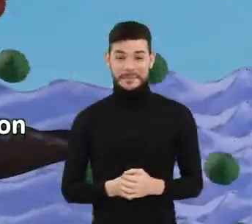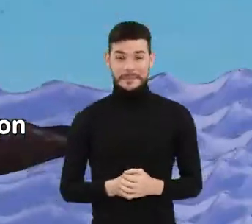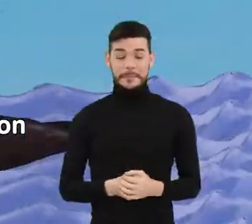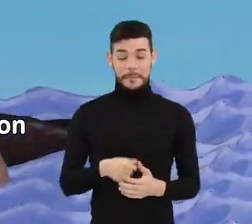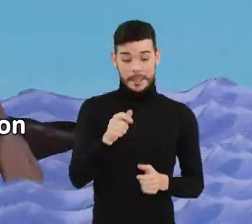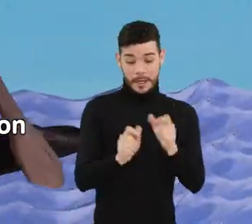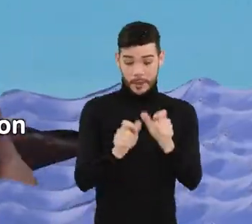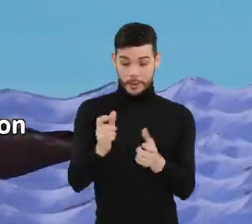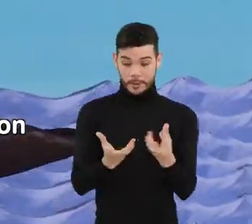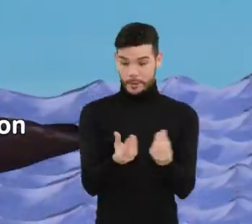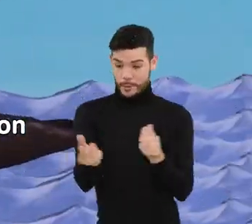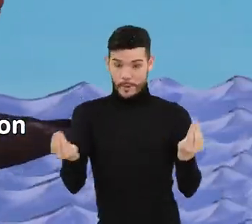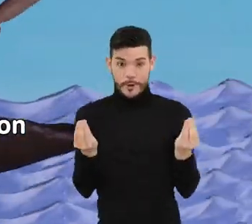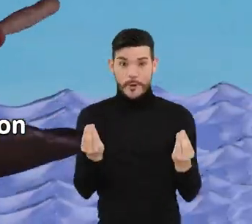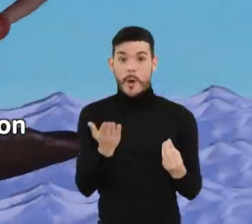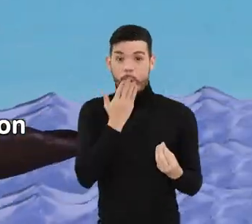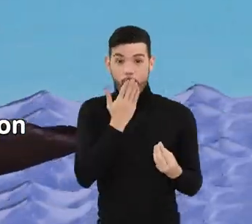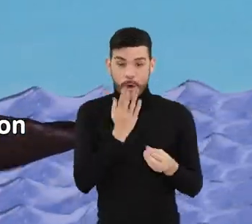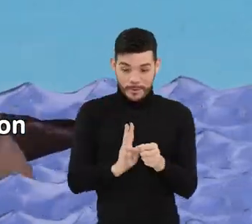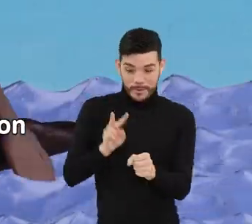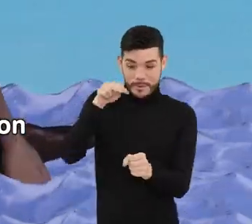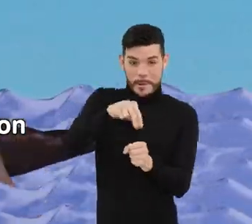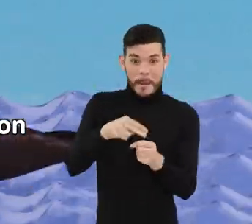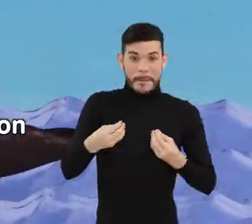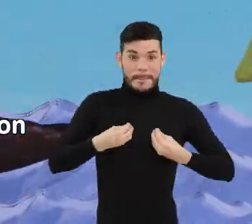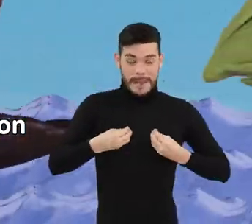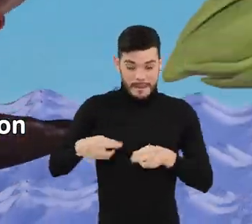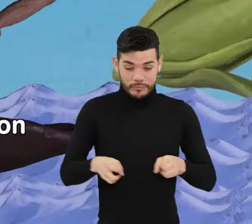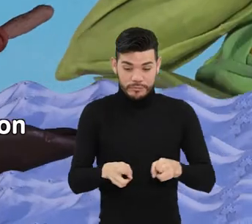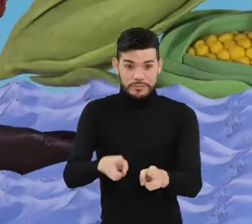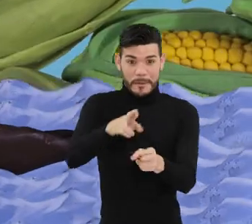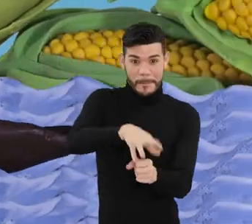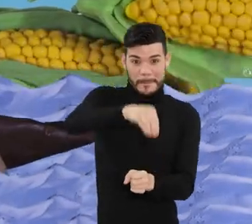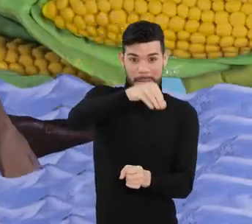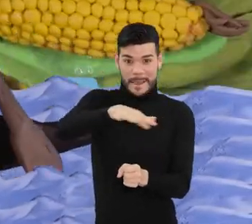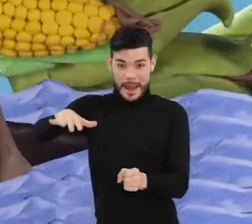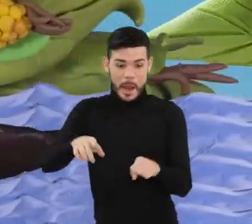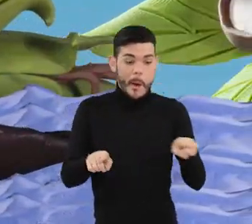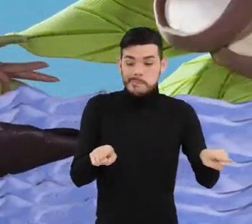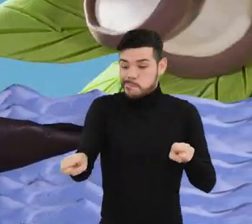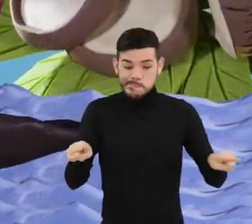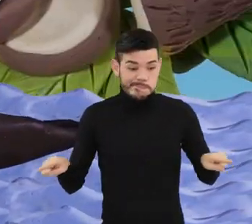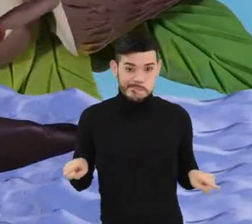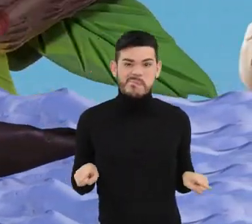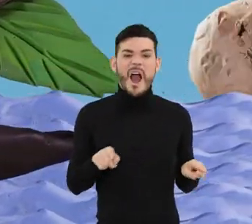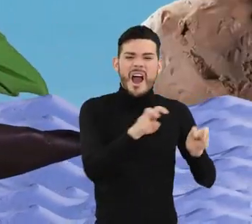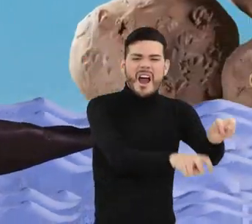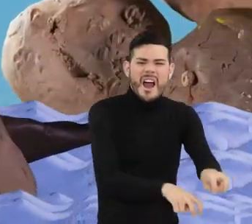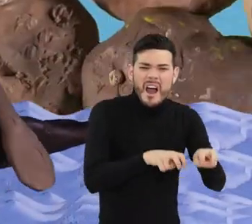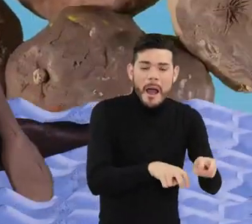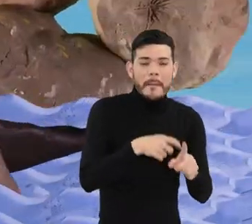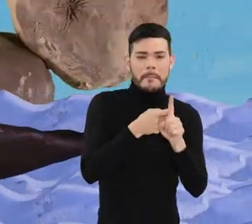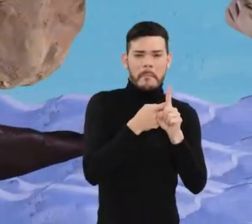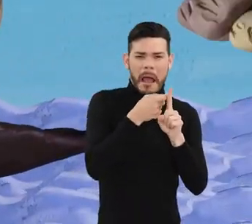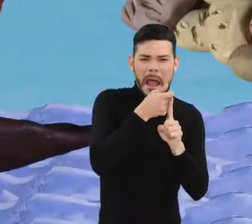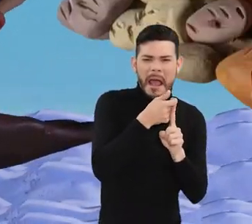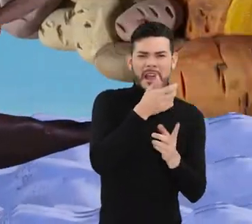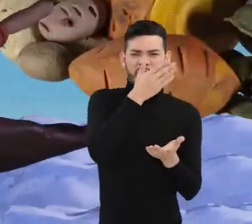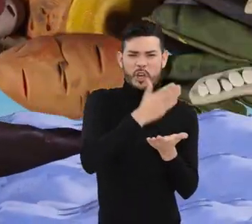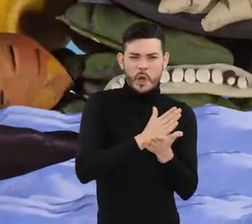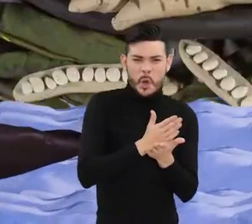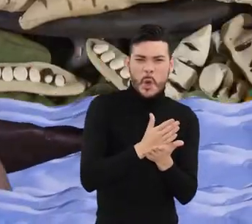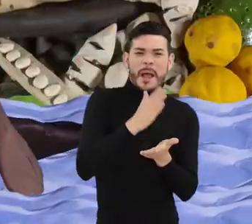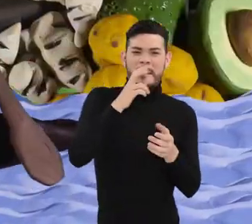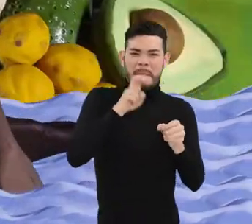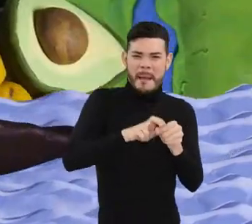Las poblaciones indígenas que habitaron a todo lo largo del río Magdalena cultivaban productos como maíz, yuca, papa e